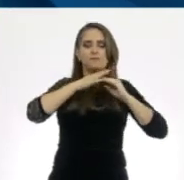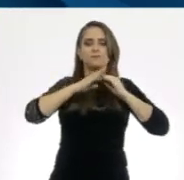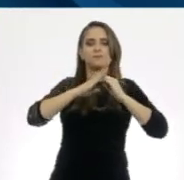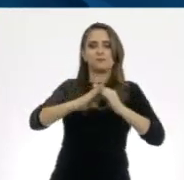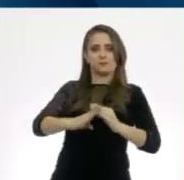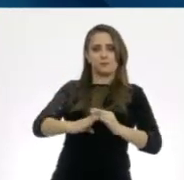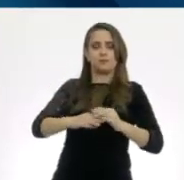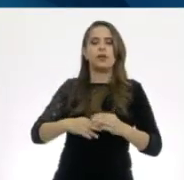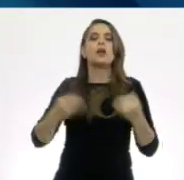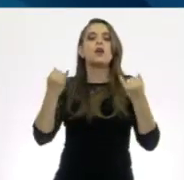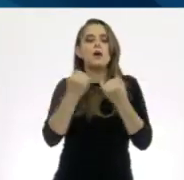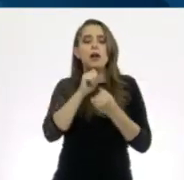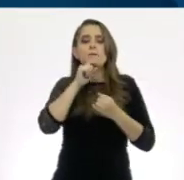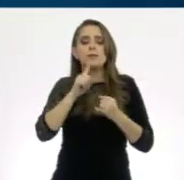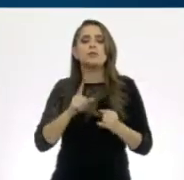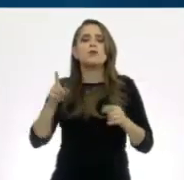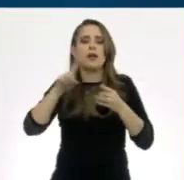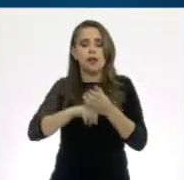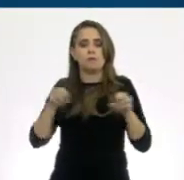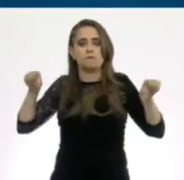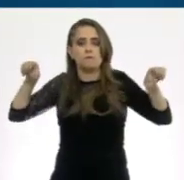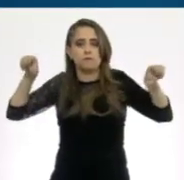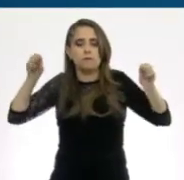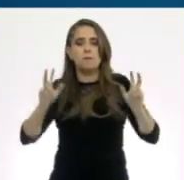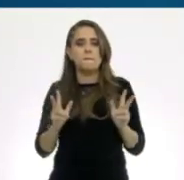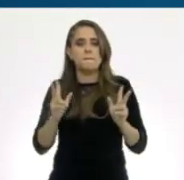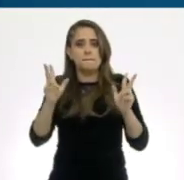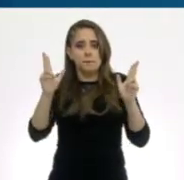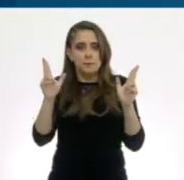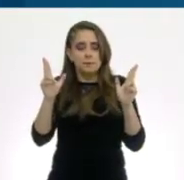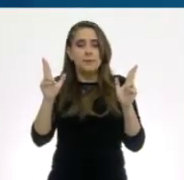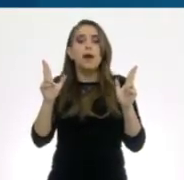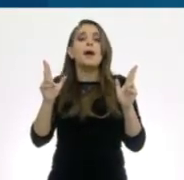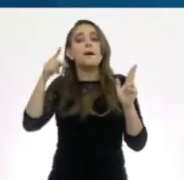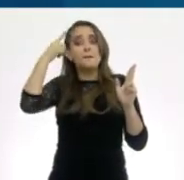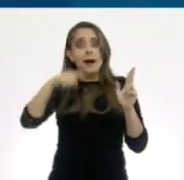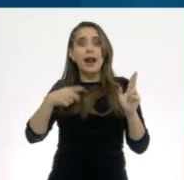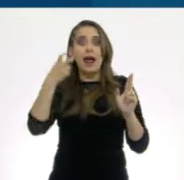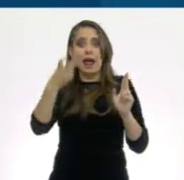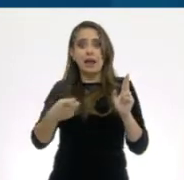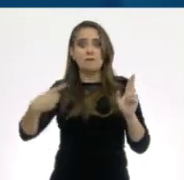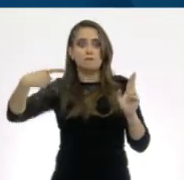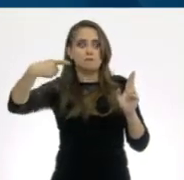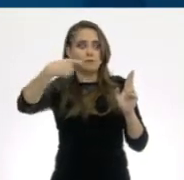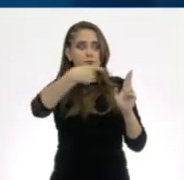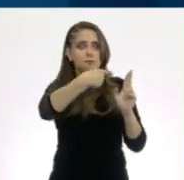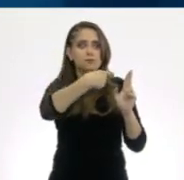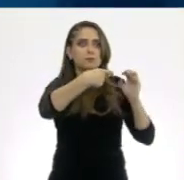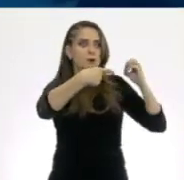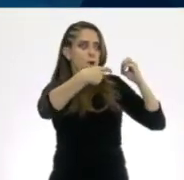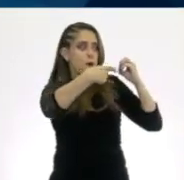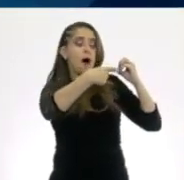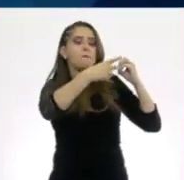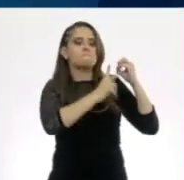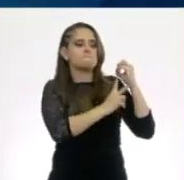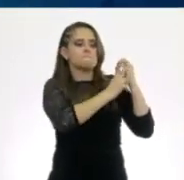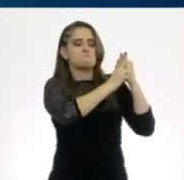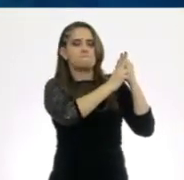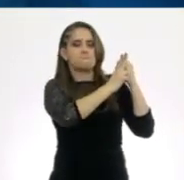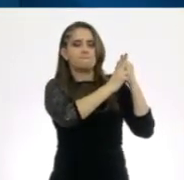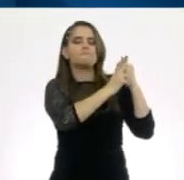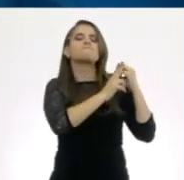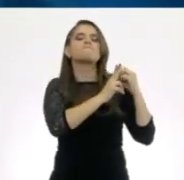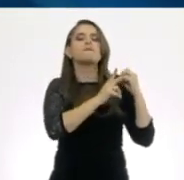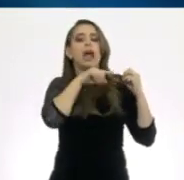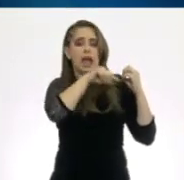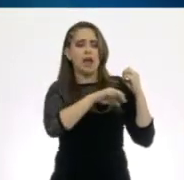ligadura de las trompas de falopio, un bloqueo de las trompas que evita que el óvulo y los espermas se junten. Puede ser permanente o reversible,